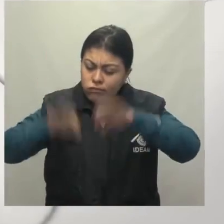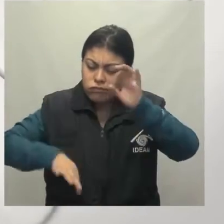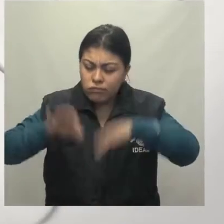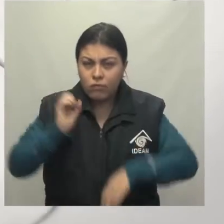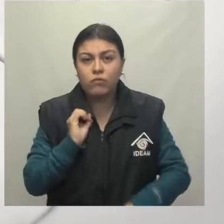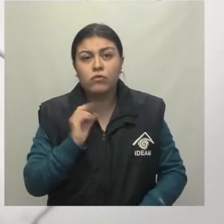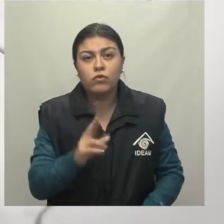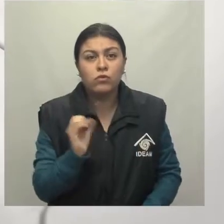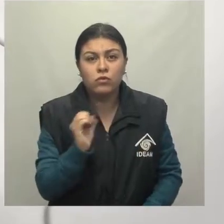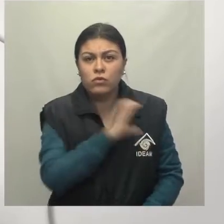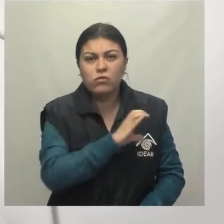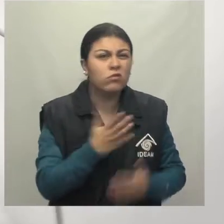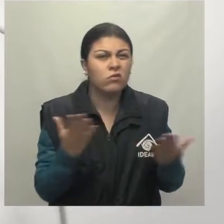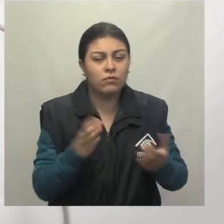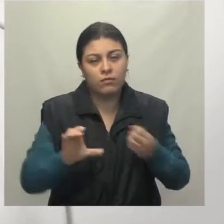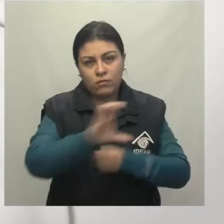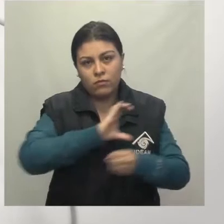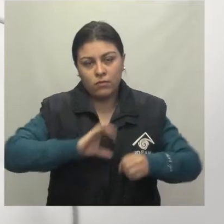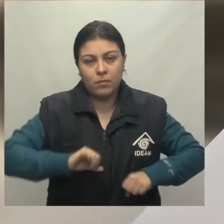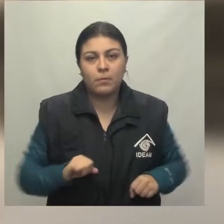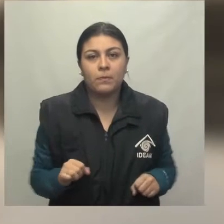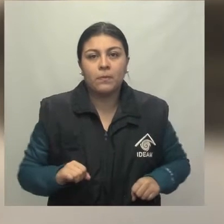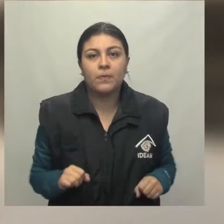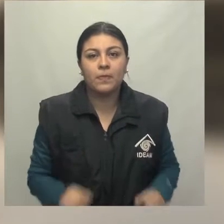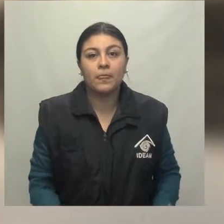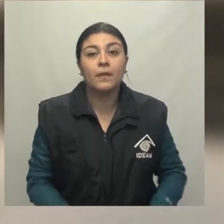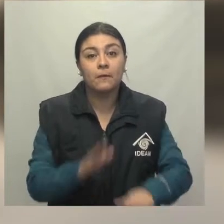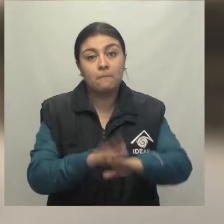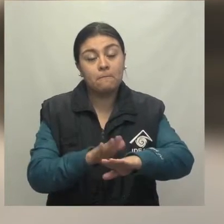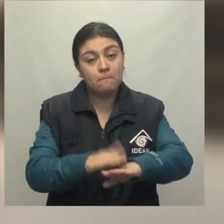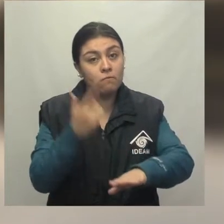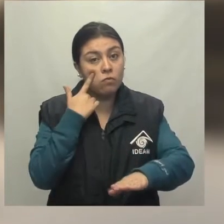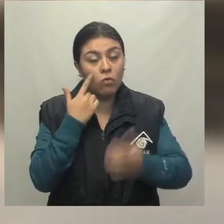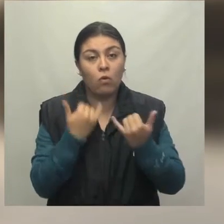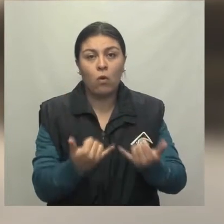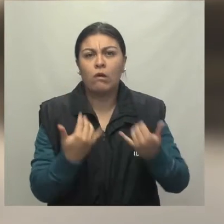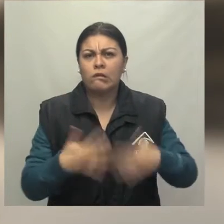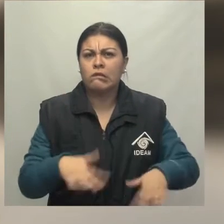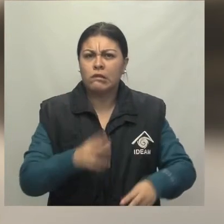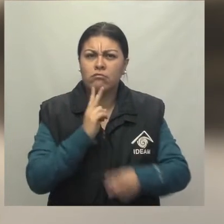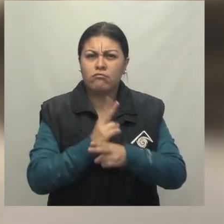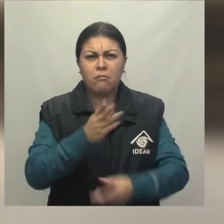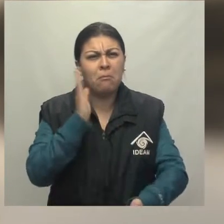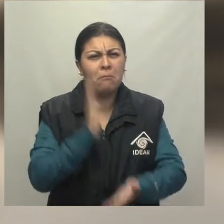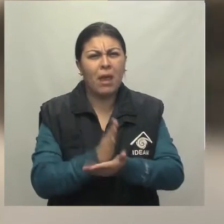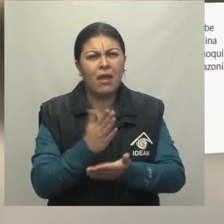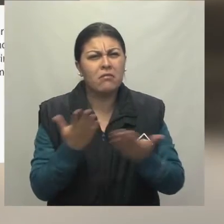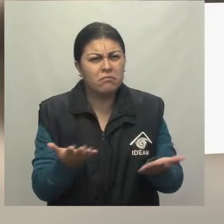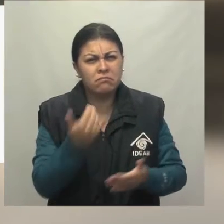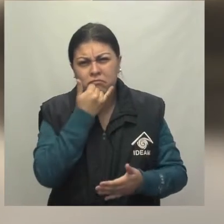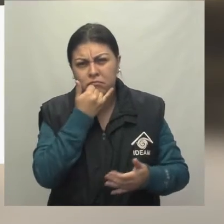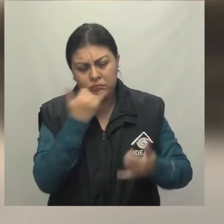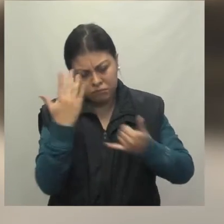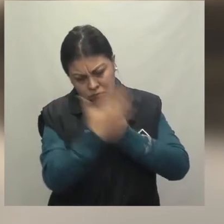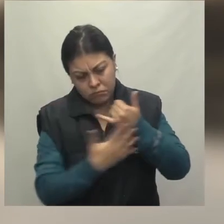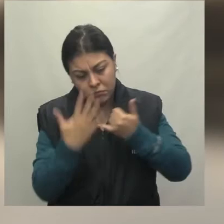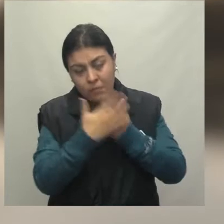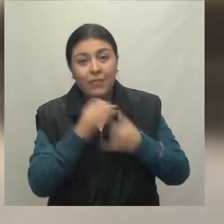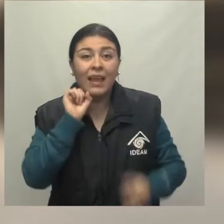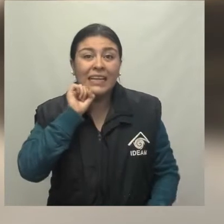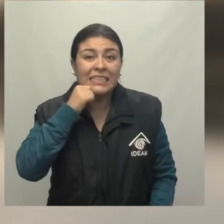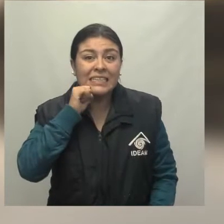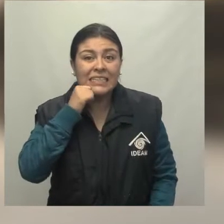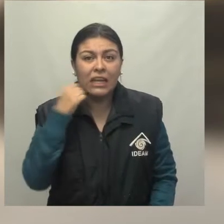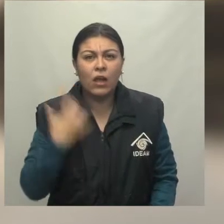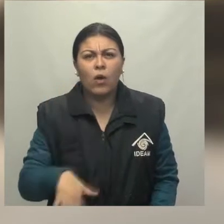occidente de la ciudad Ahora, mucha atención a las principales alertas para hoy a nivel nacional Alerta naranja por